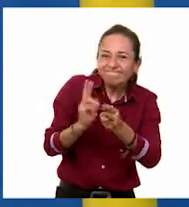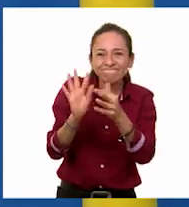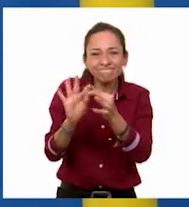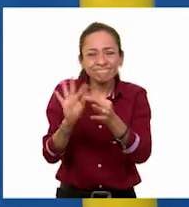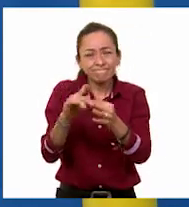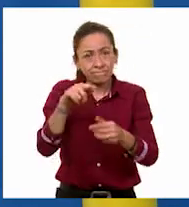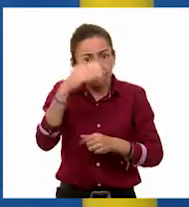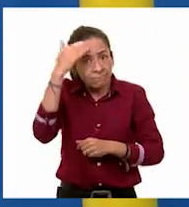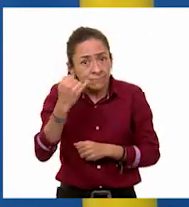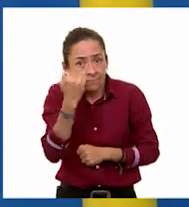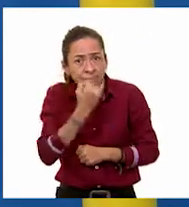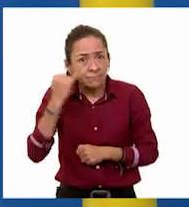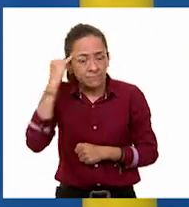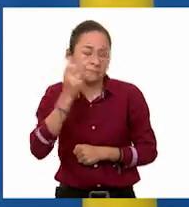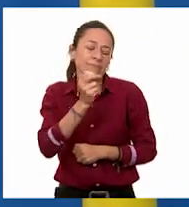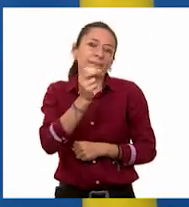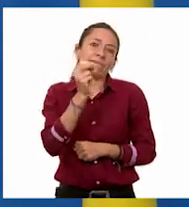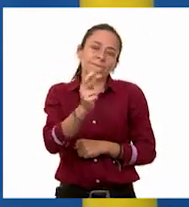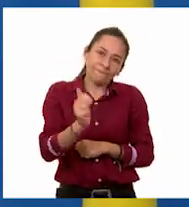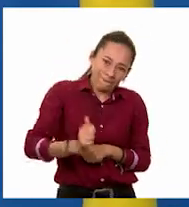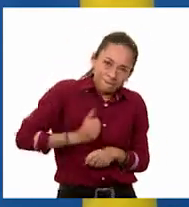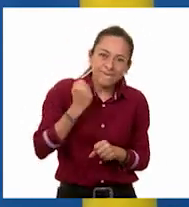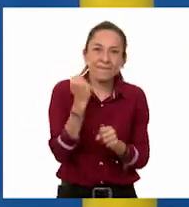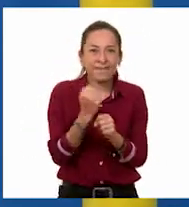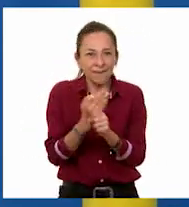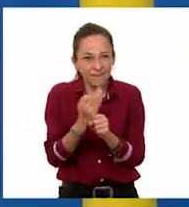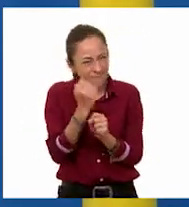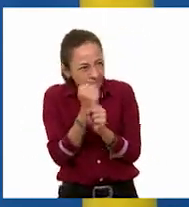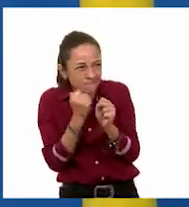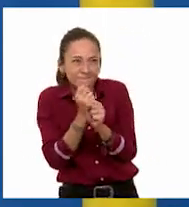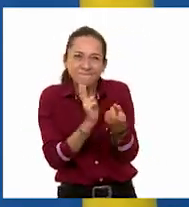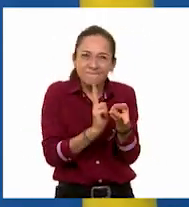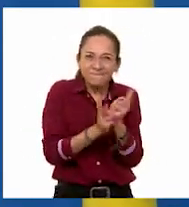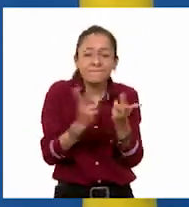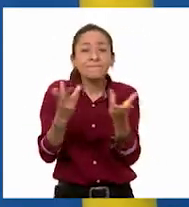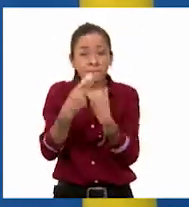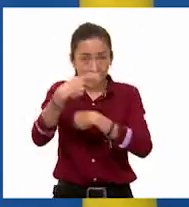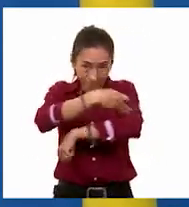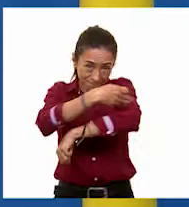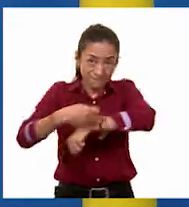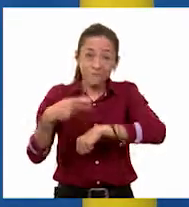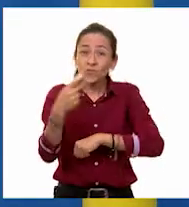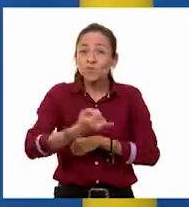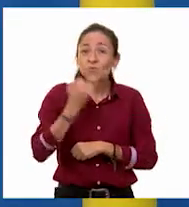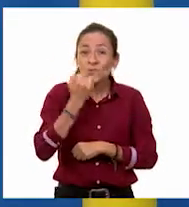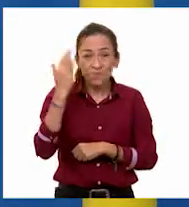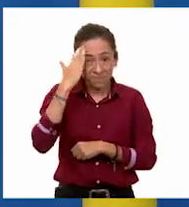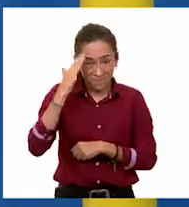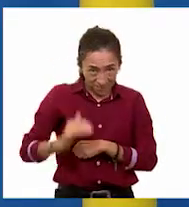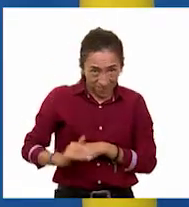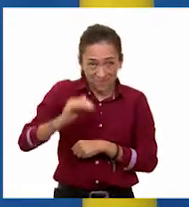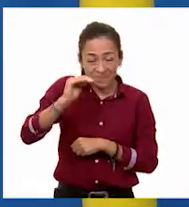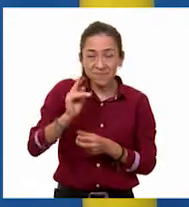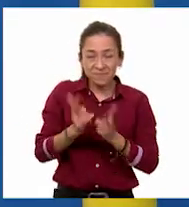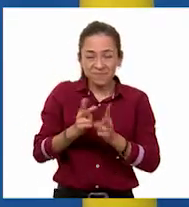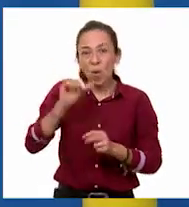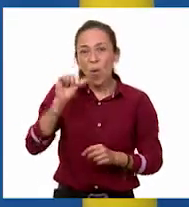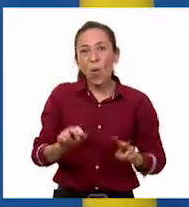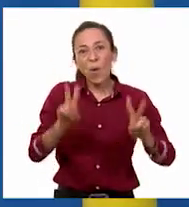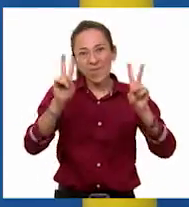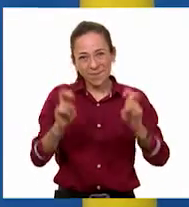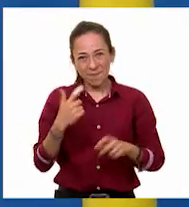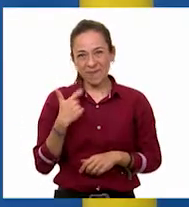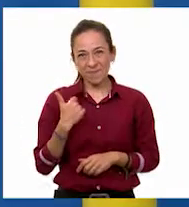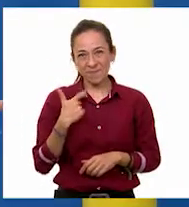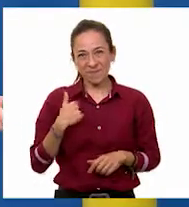practicarla y platica con tu familia en tu lengua materna. Por hoy hemos terminado con las alfombras de matemáticas de quinto grado y espero